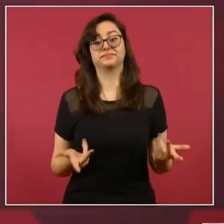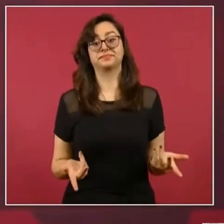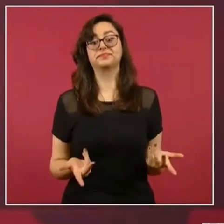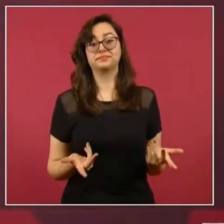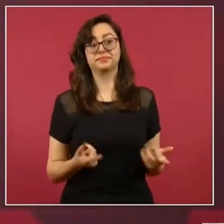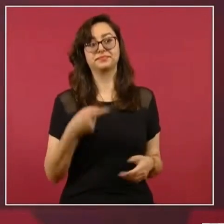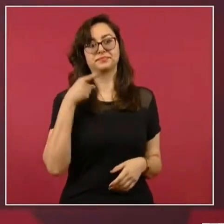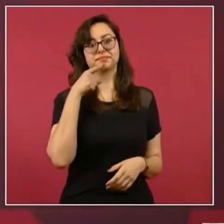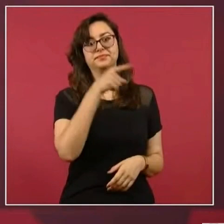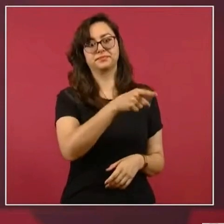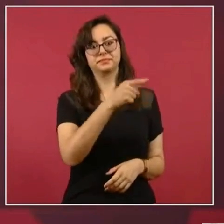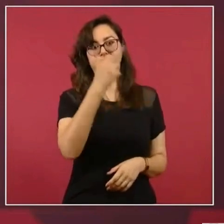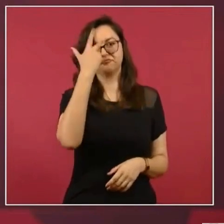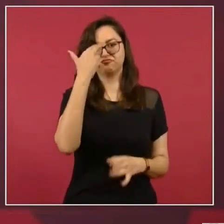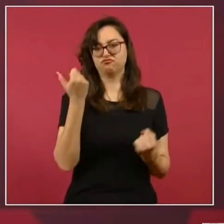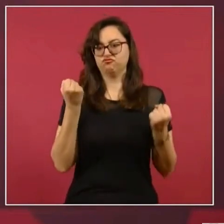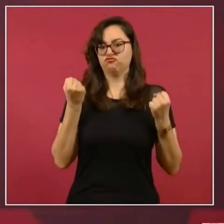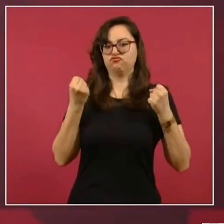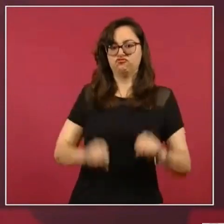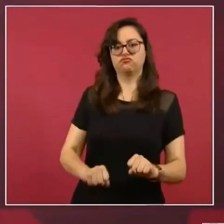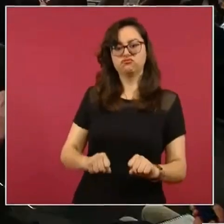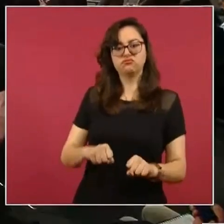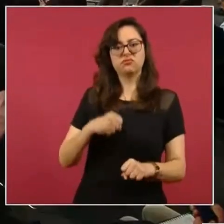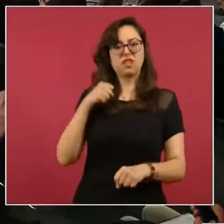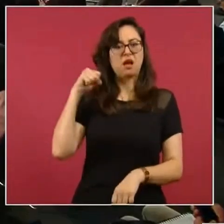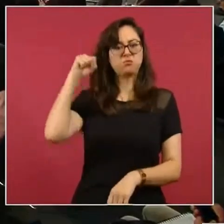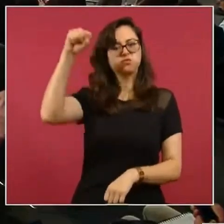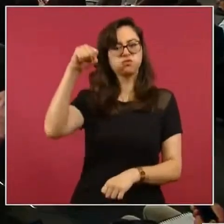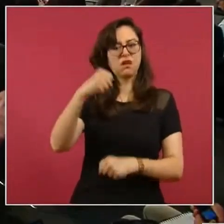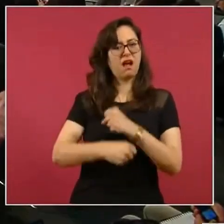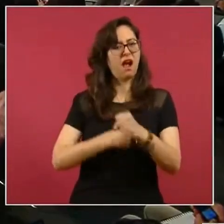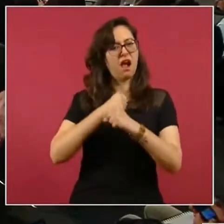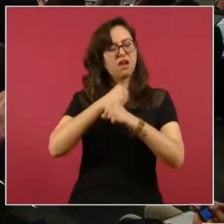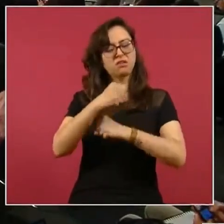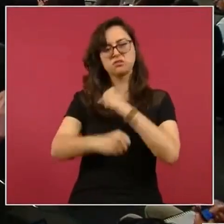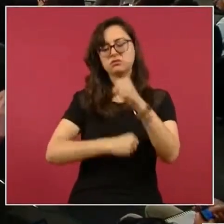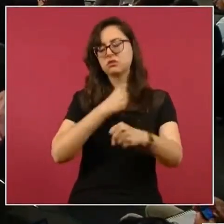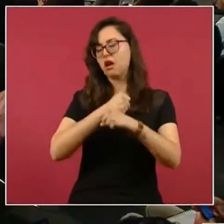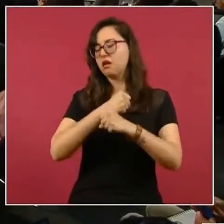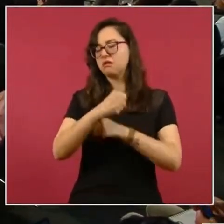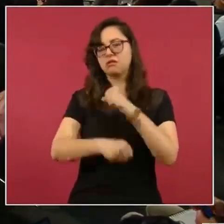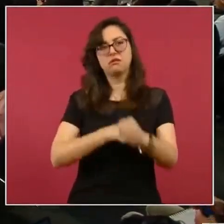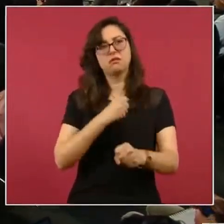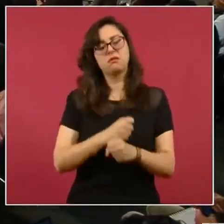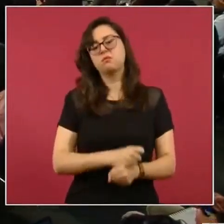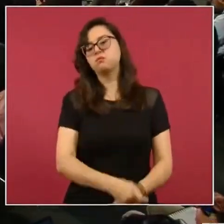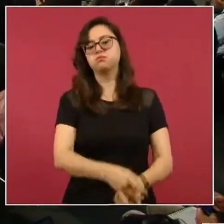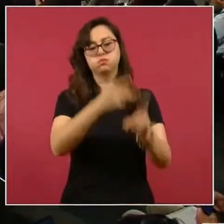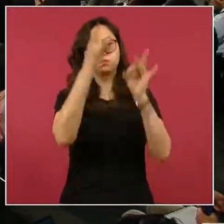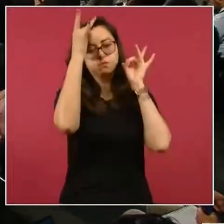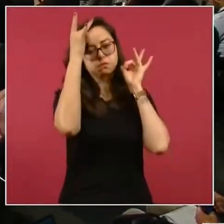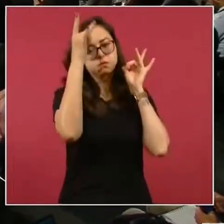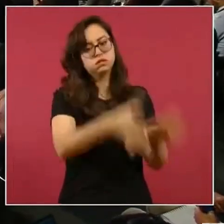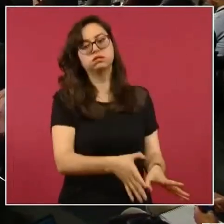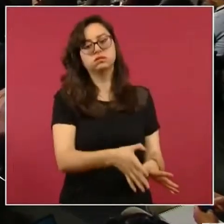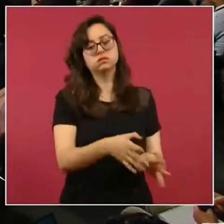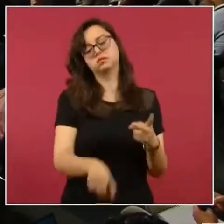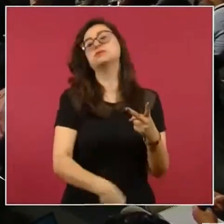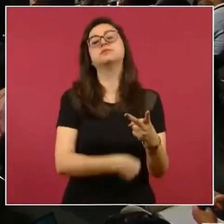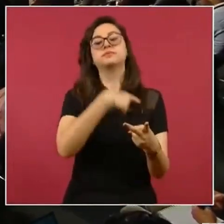contra de la dictadura porfirista. Hay que recordar